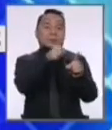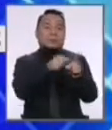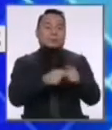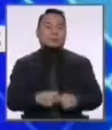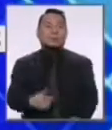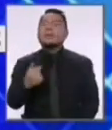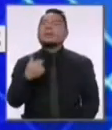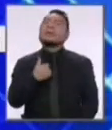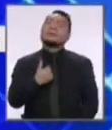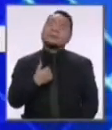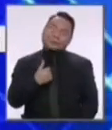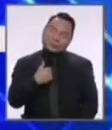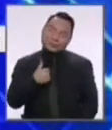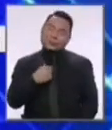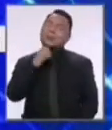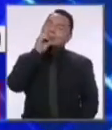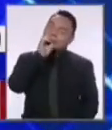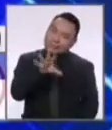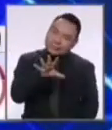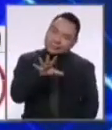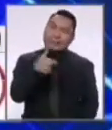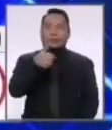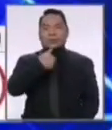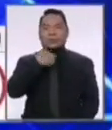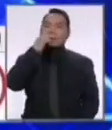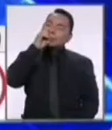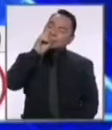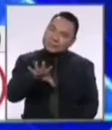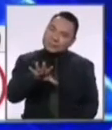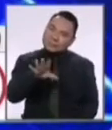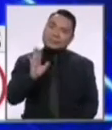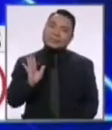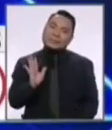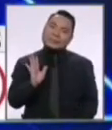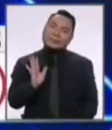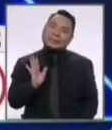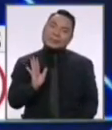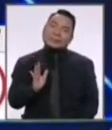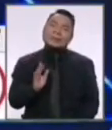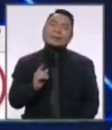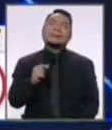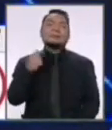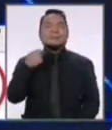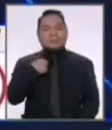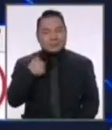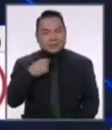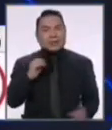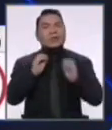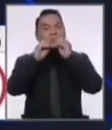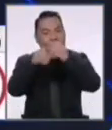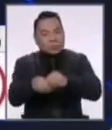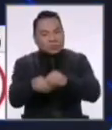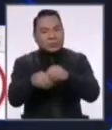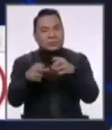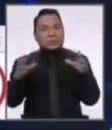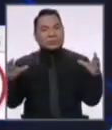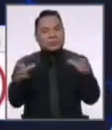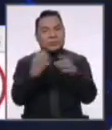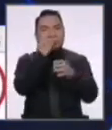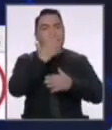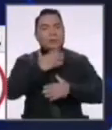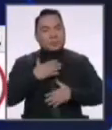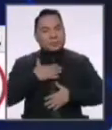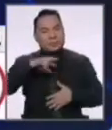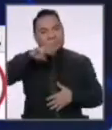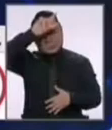Insisto, insisto, vamos a instalar una planta de oxígeno en cada distrito